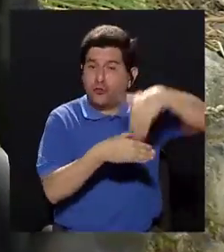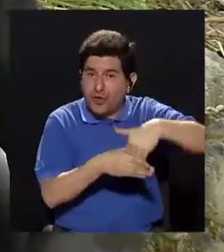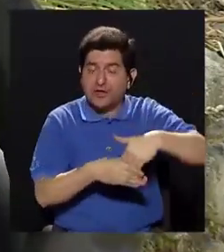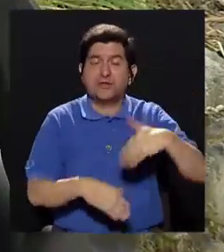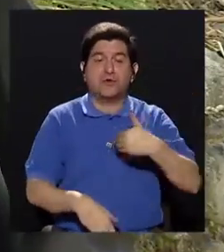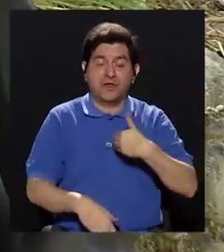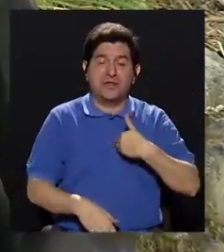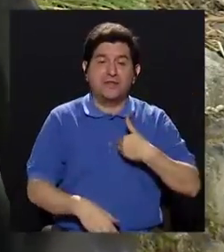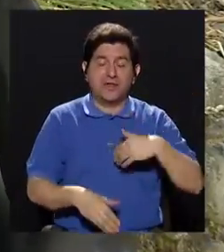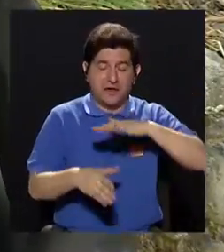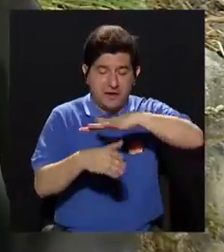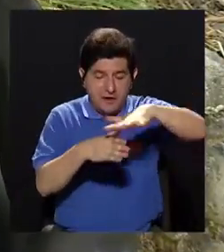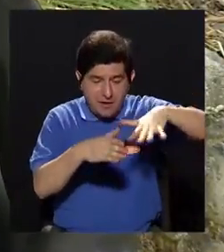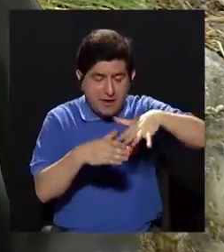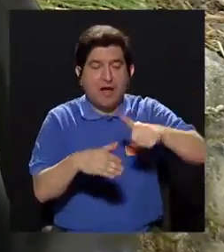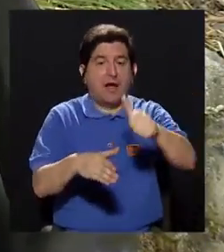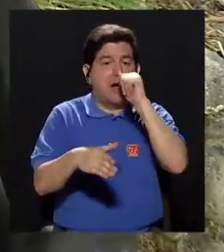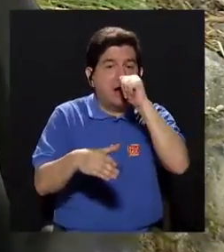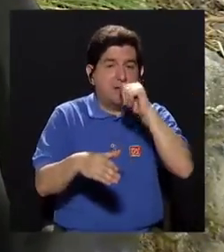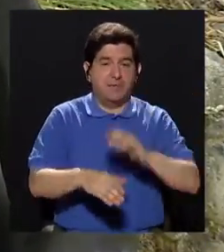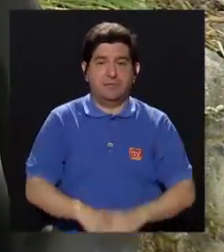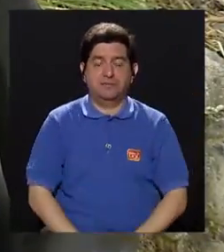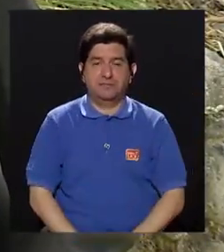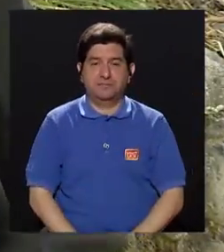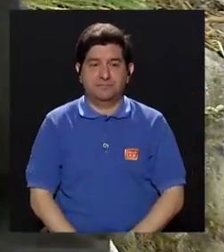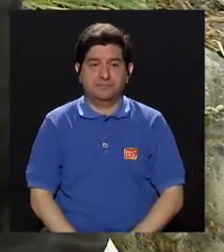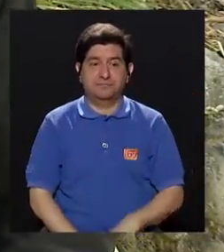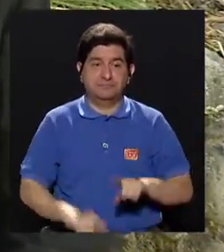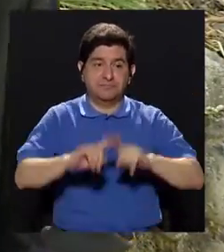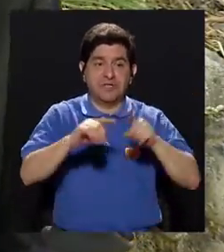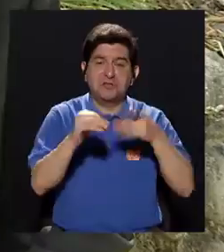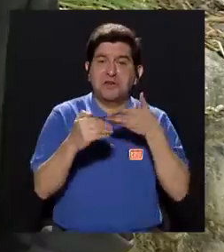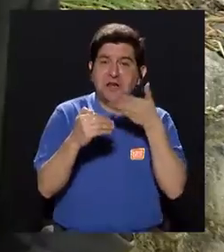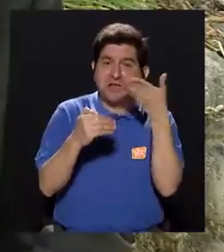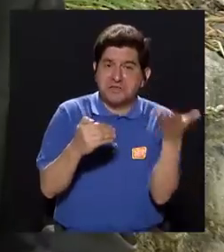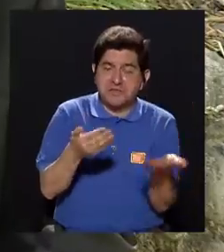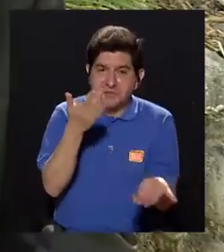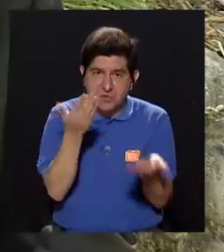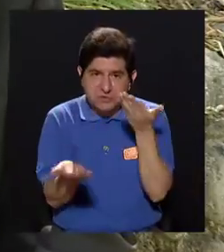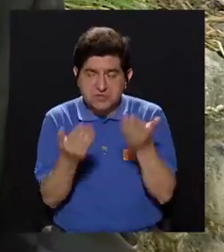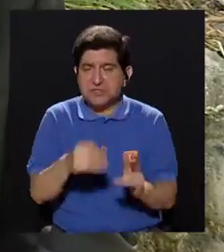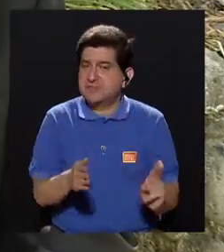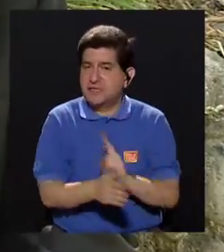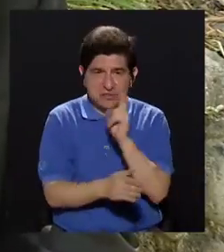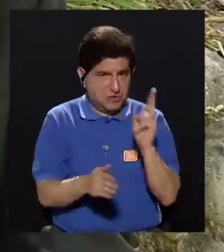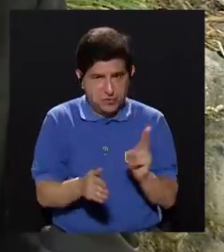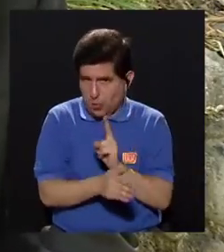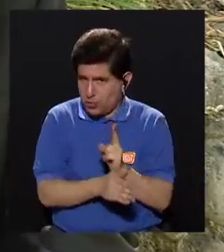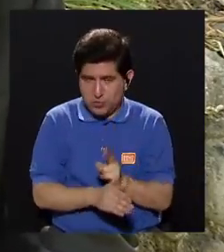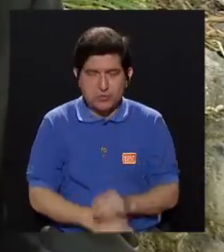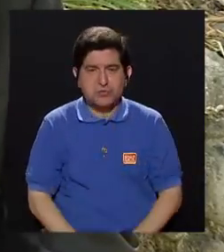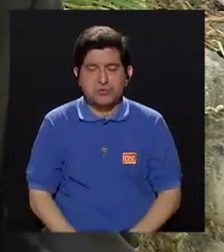de las viviendas y que pueden contener agua. Entonces, estamos hablando de muchos objetos que pueden ser objetos en desuso. Estamos hablando de